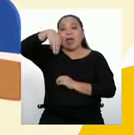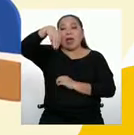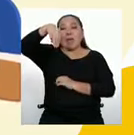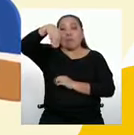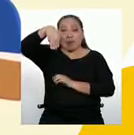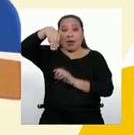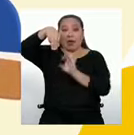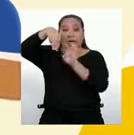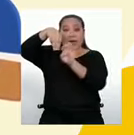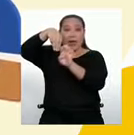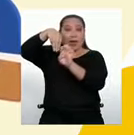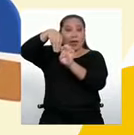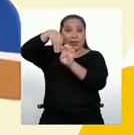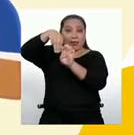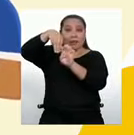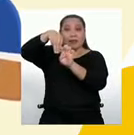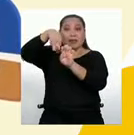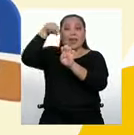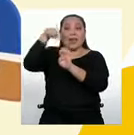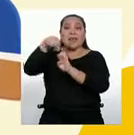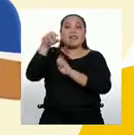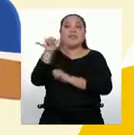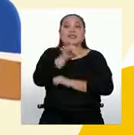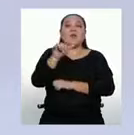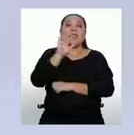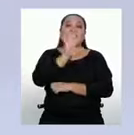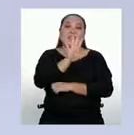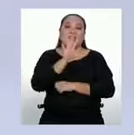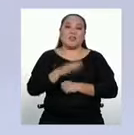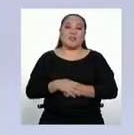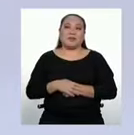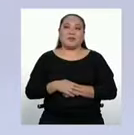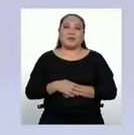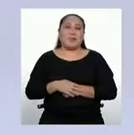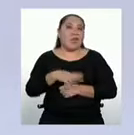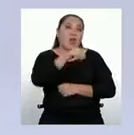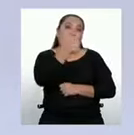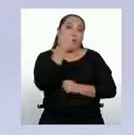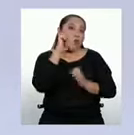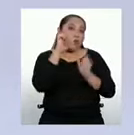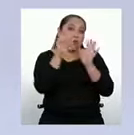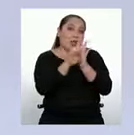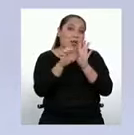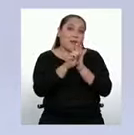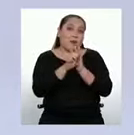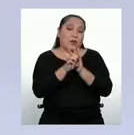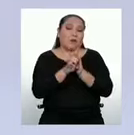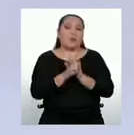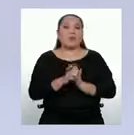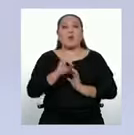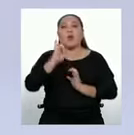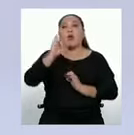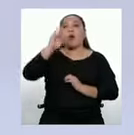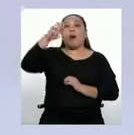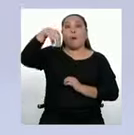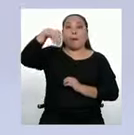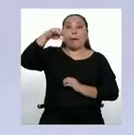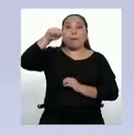mayúscula y E minúscula, es igual a 5. Tenemos otro ejemplo con una cantidad de datos impar.